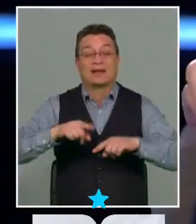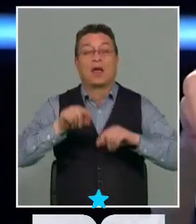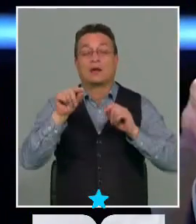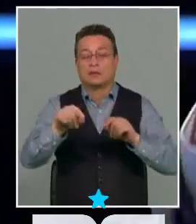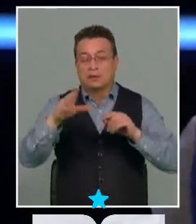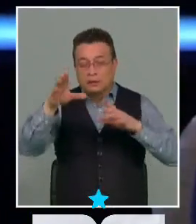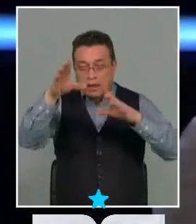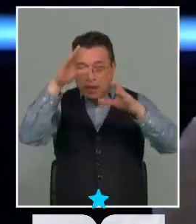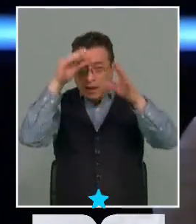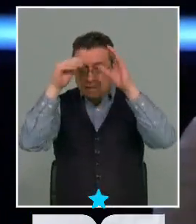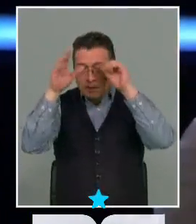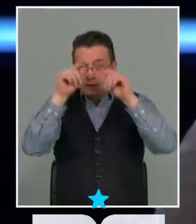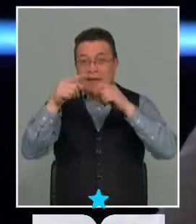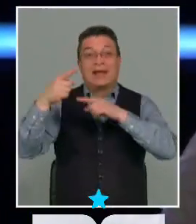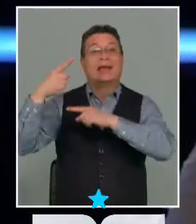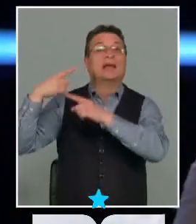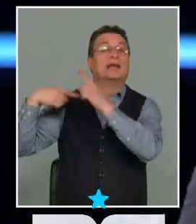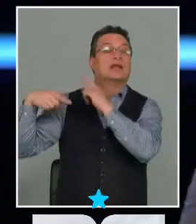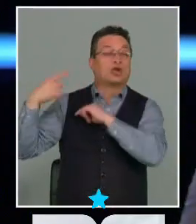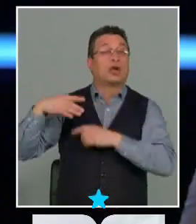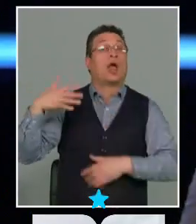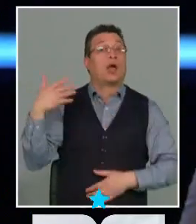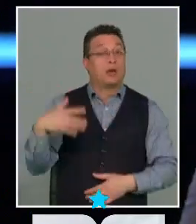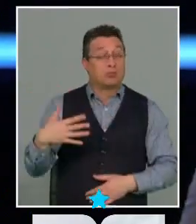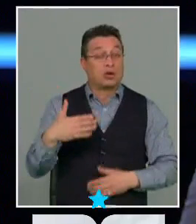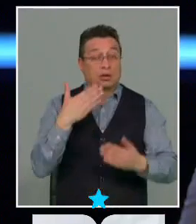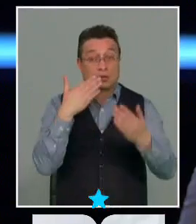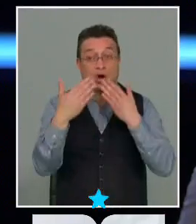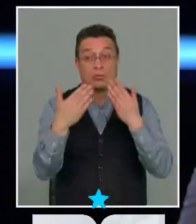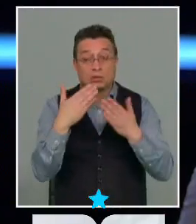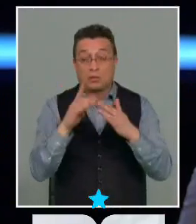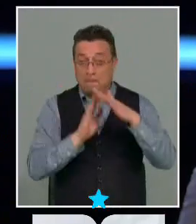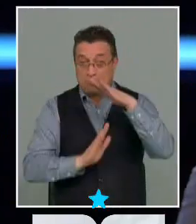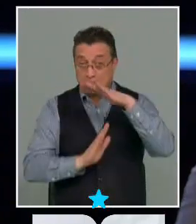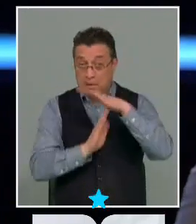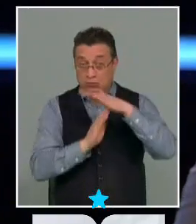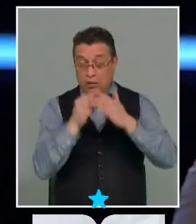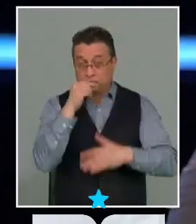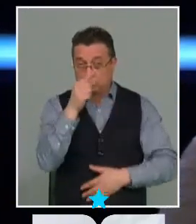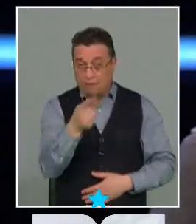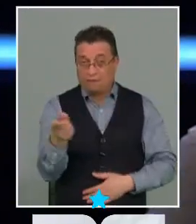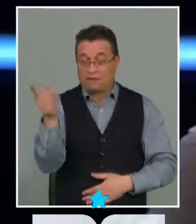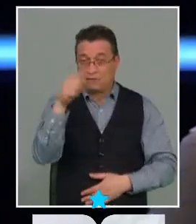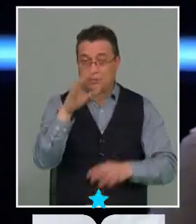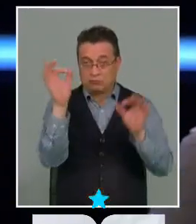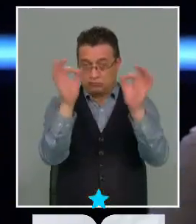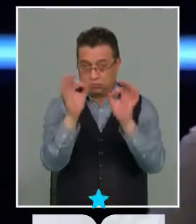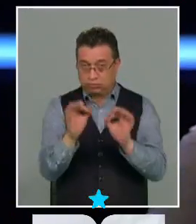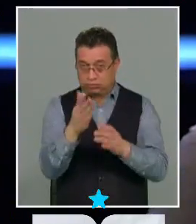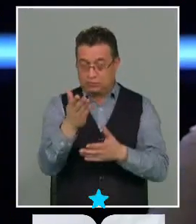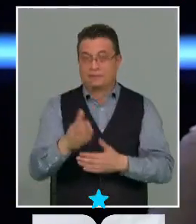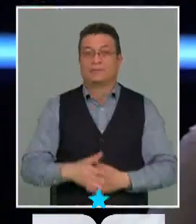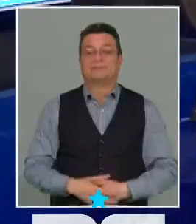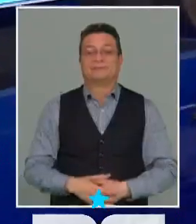experiencia y la historia que es súper relevante en esta conversación hacemos una pausa volvemos de inmediato con más del país que queremos